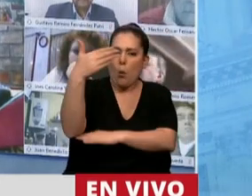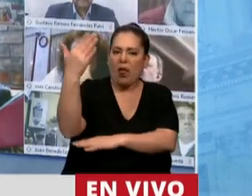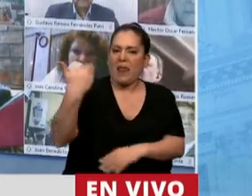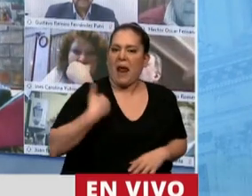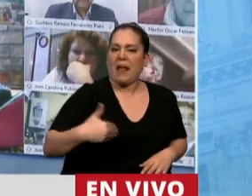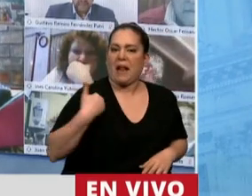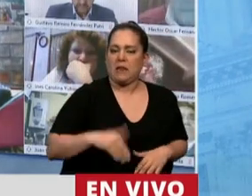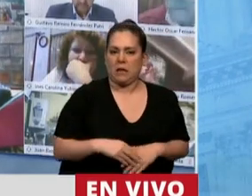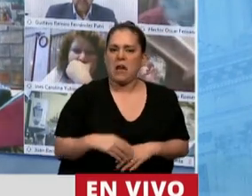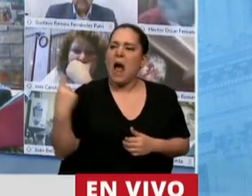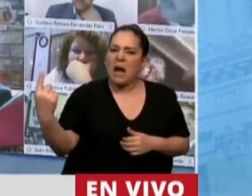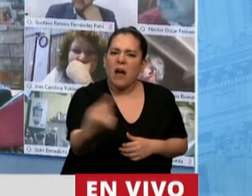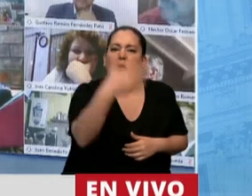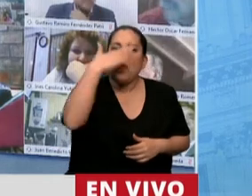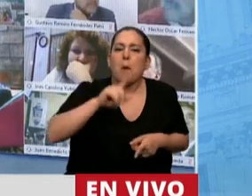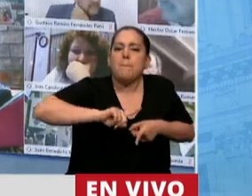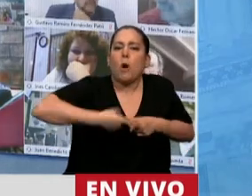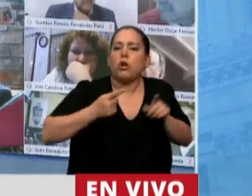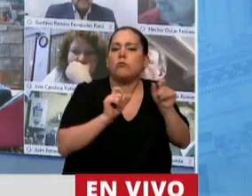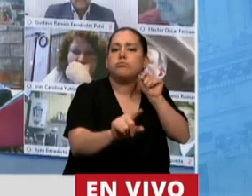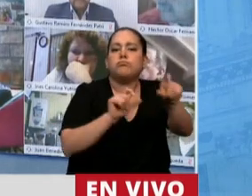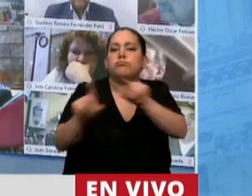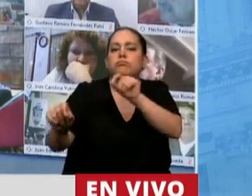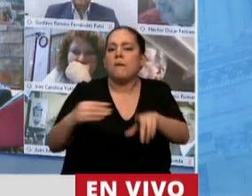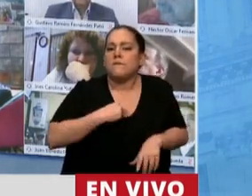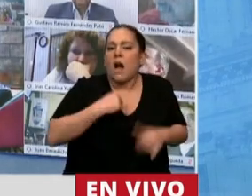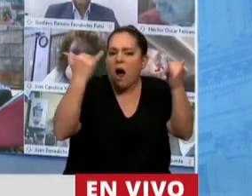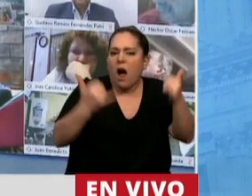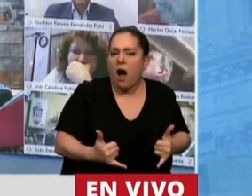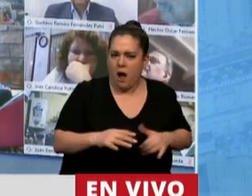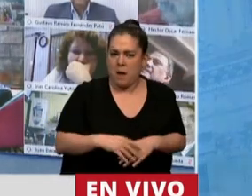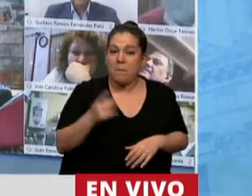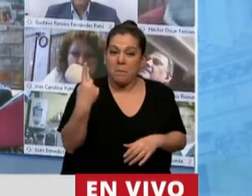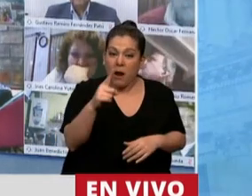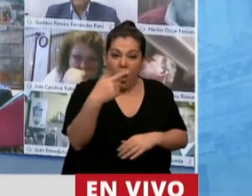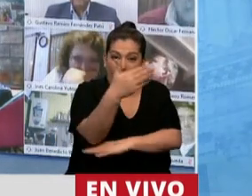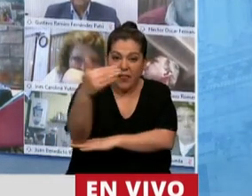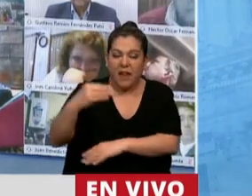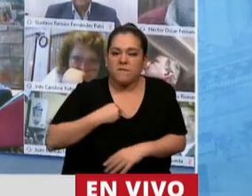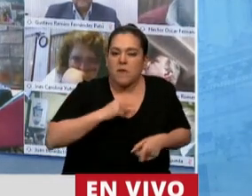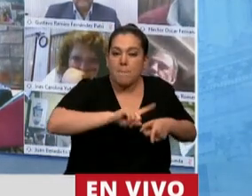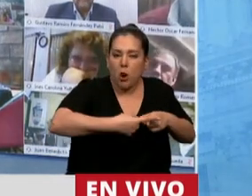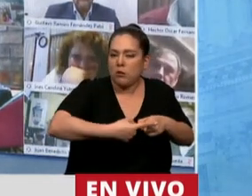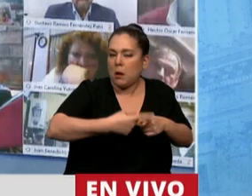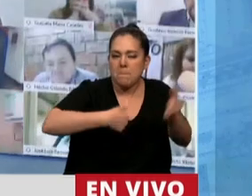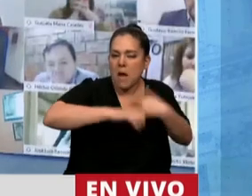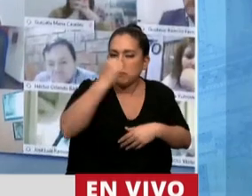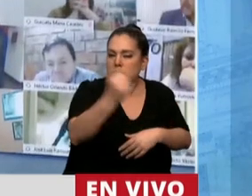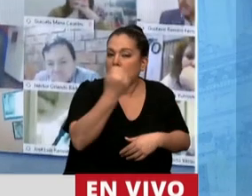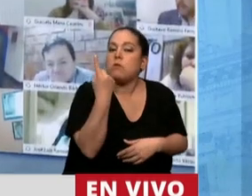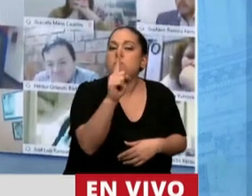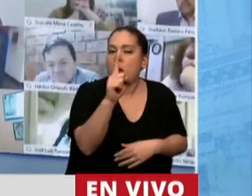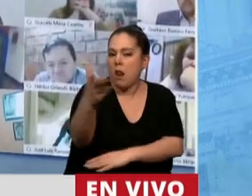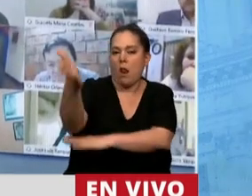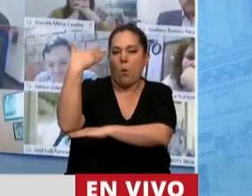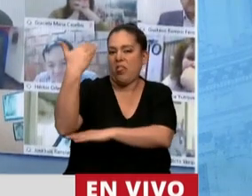tiene banderas partidarias, pero por encima de todas las partidarias está la celeste y blanca que es la que